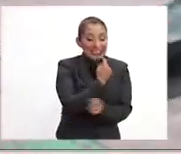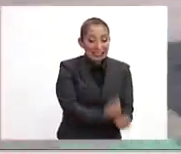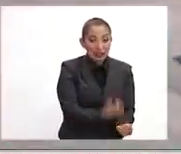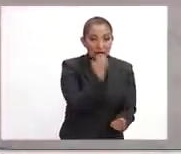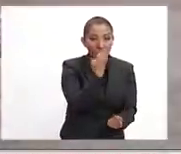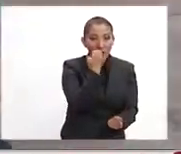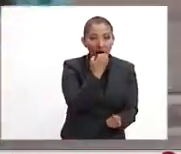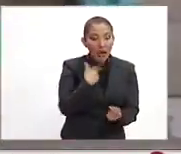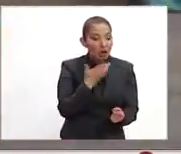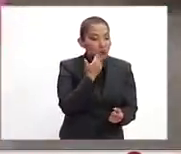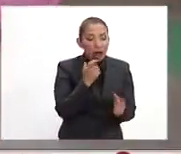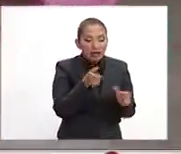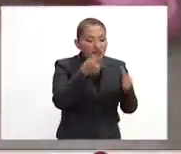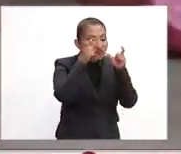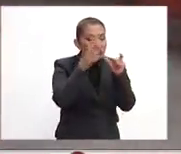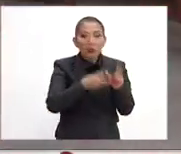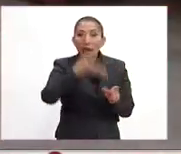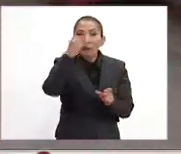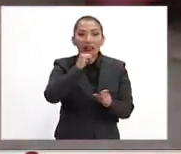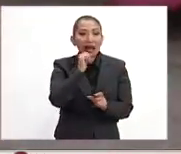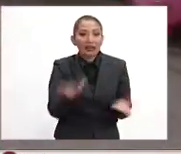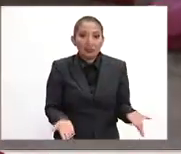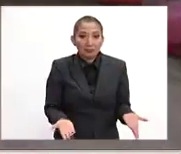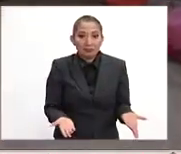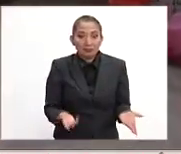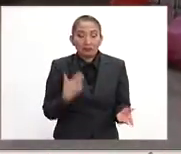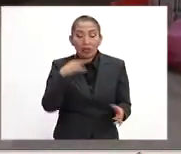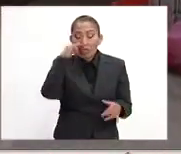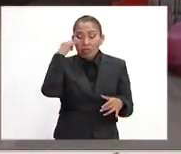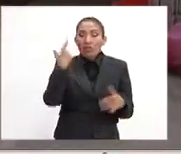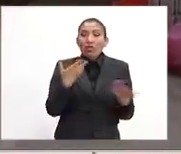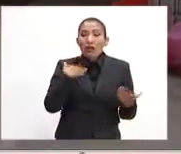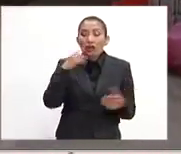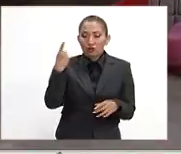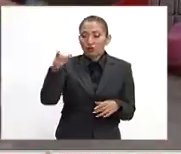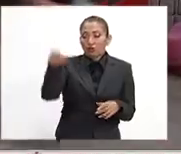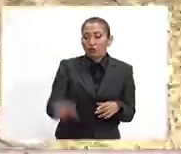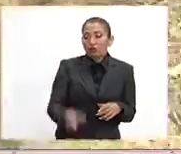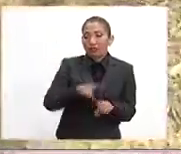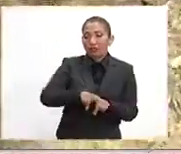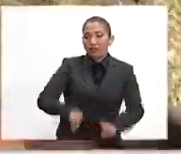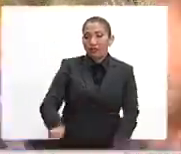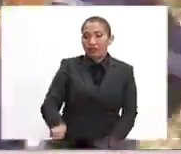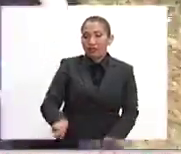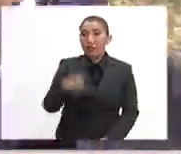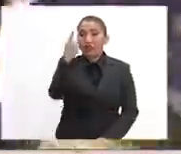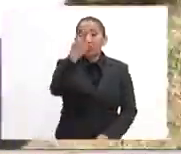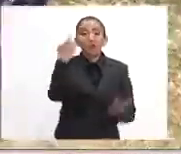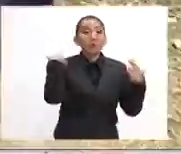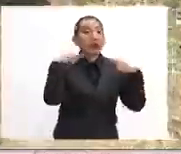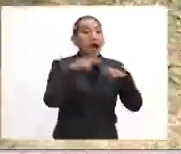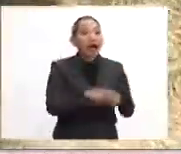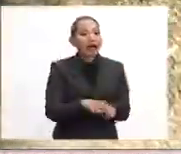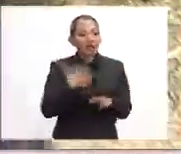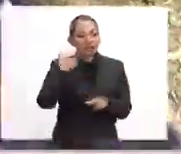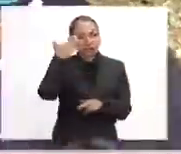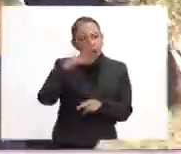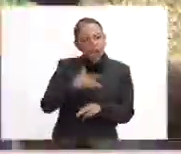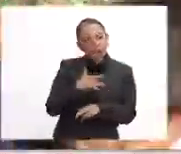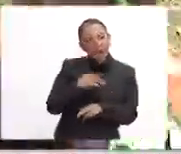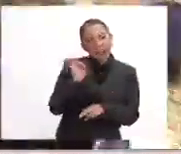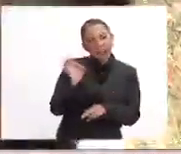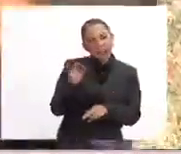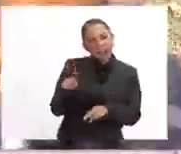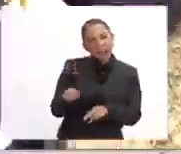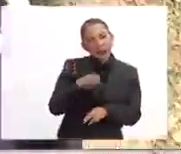escuela y no te ponen los anteojos, no hubieras aprendido. Y seguramente tu comportamiento hubiera sido diferente. Un profesor que es sensible a pensar que